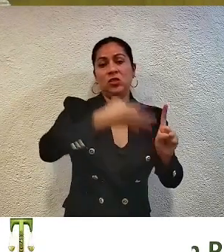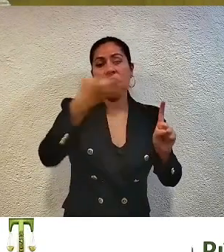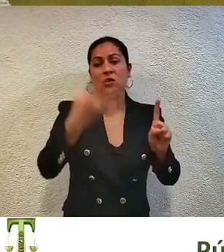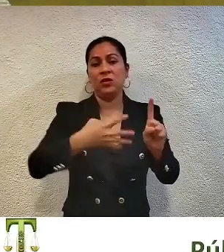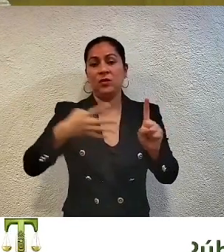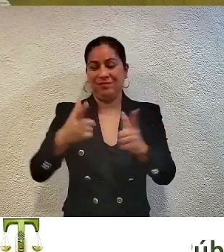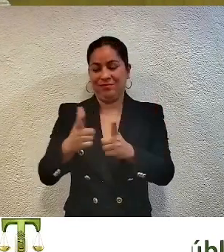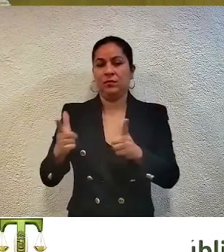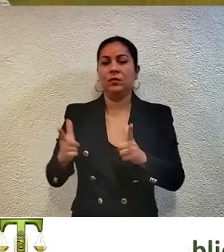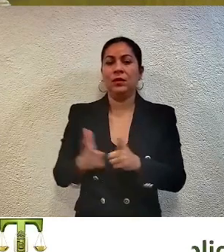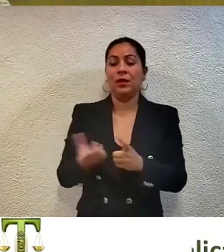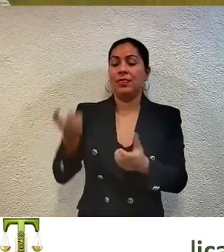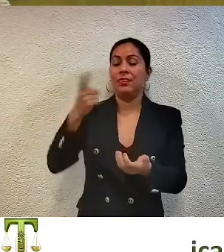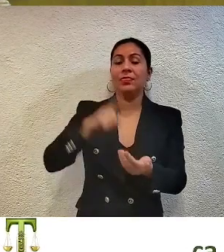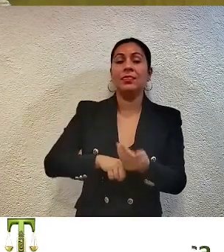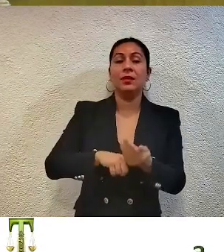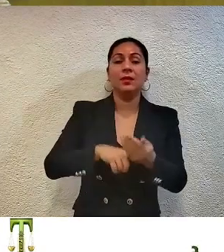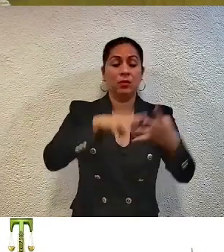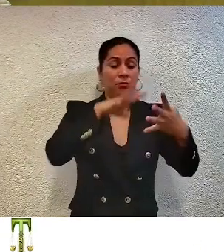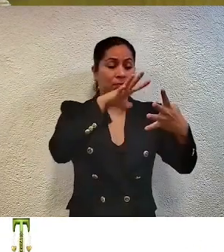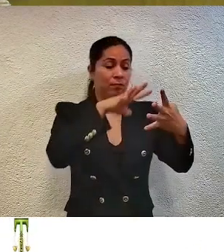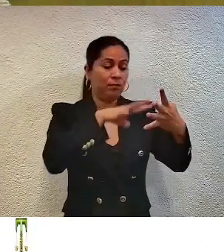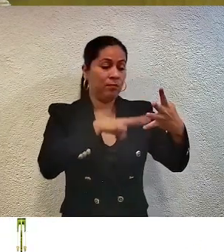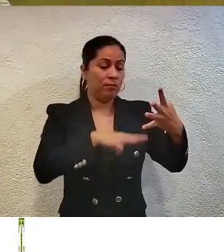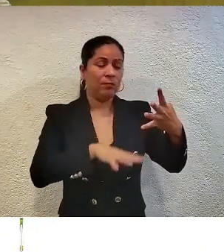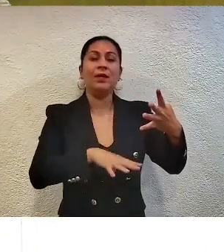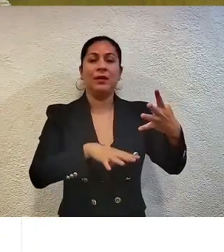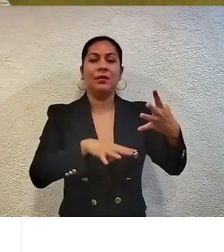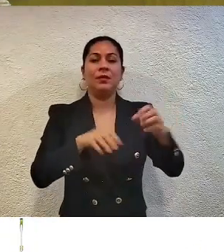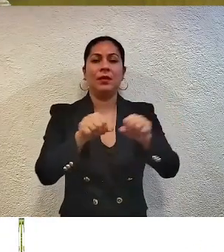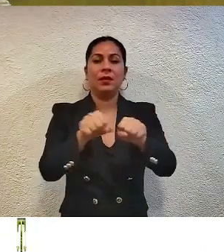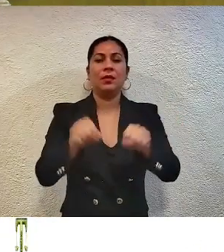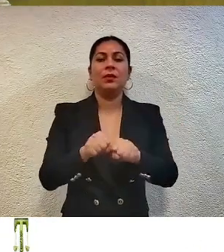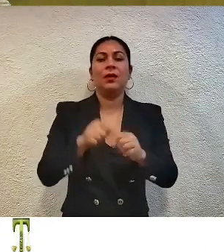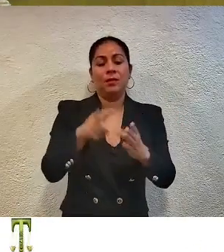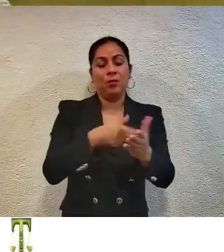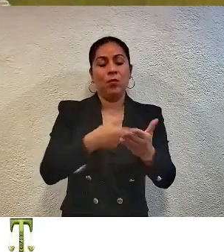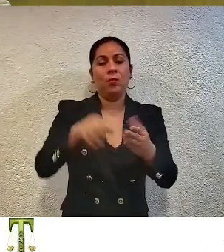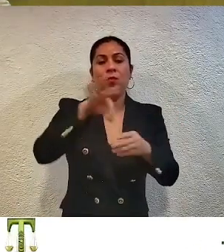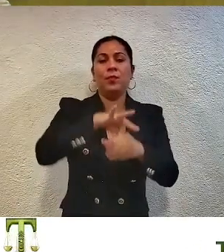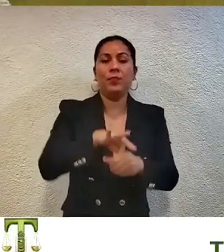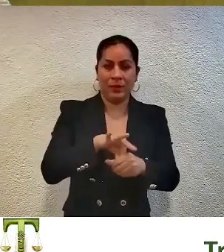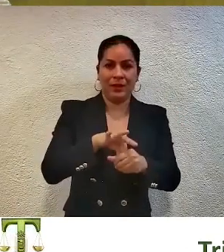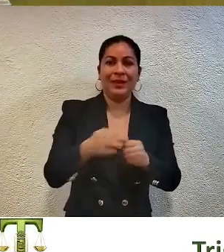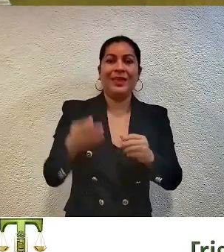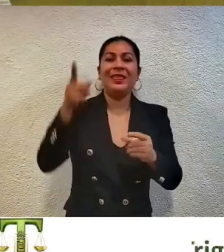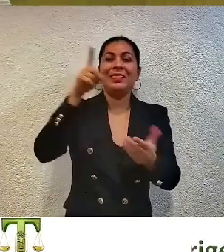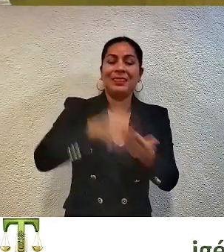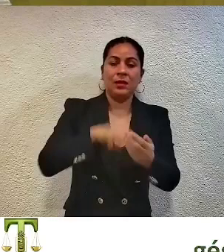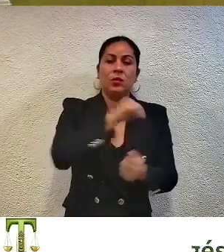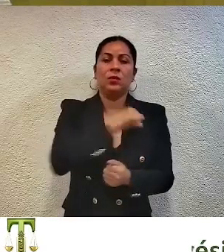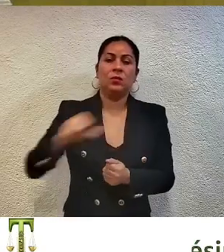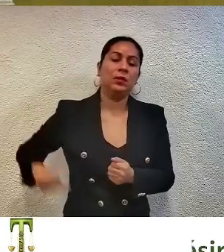género dentro de las planillas que alimentan el sistema de mayoría relativa dentro de la integración de ayuntamientos.